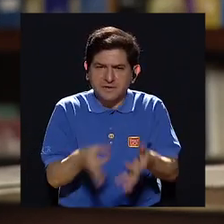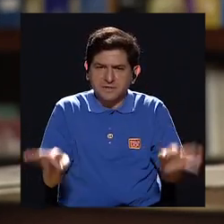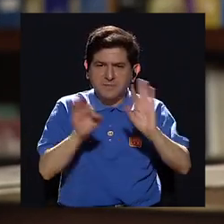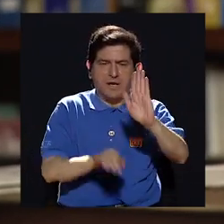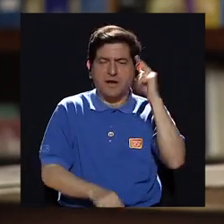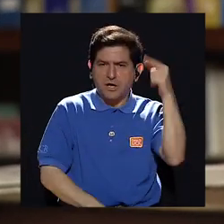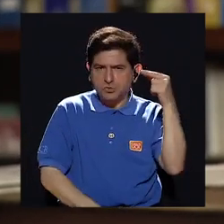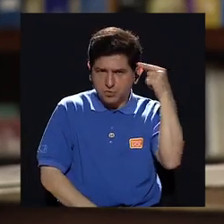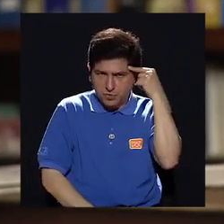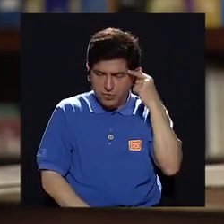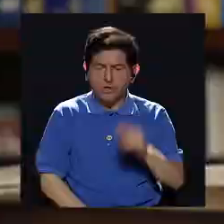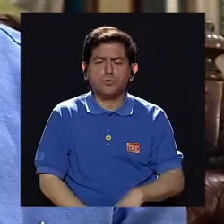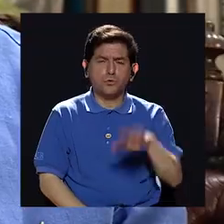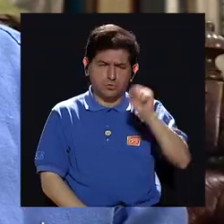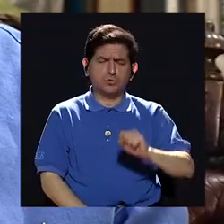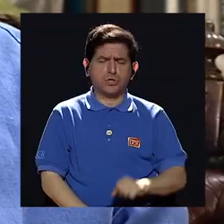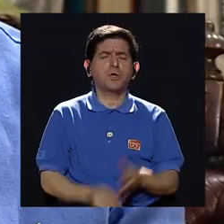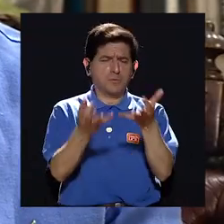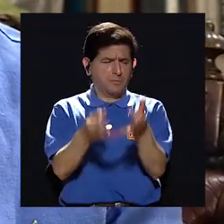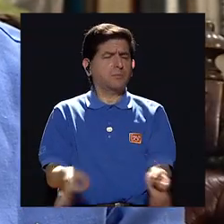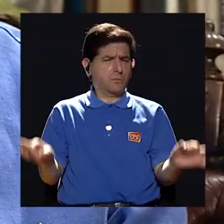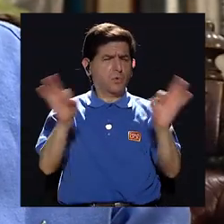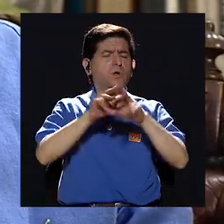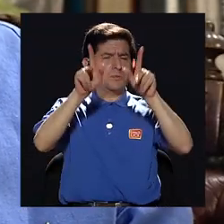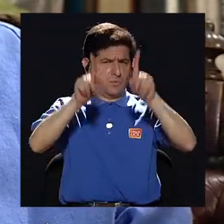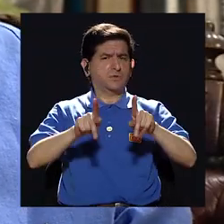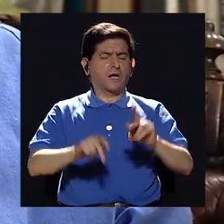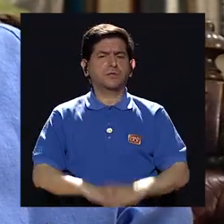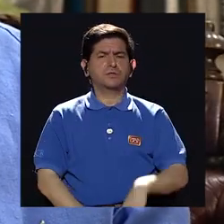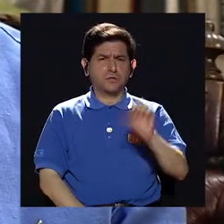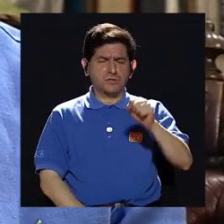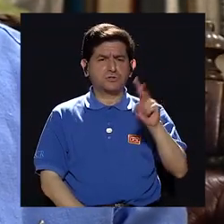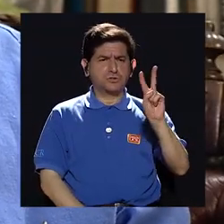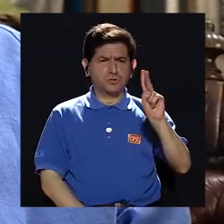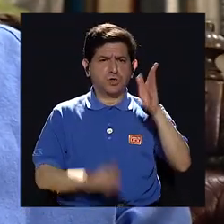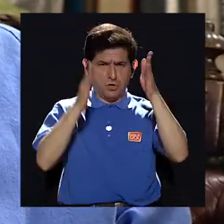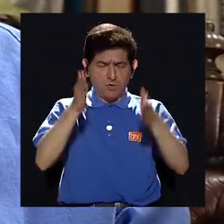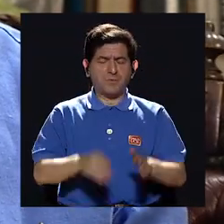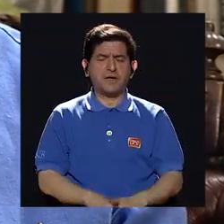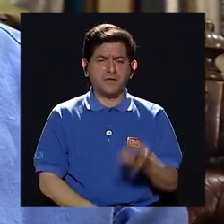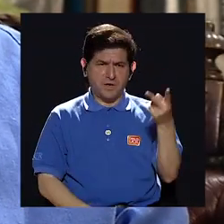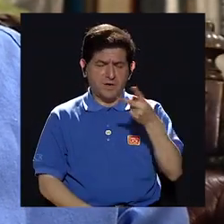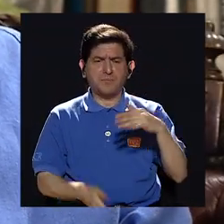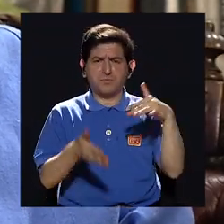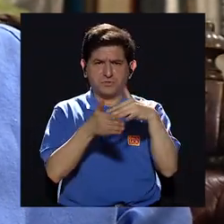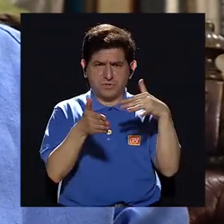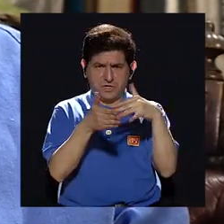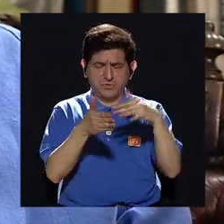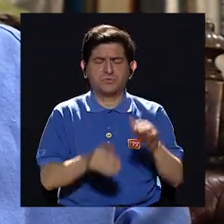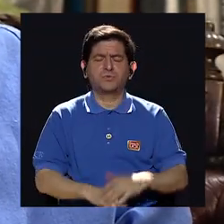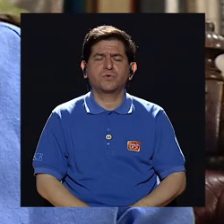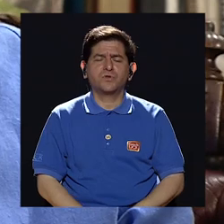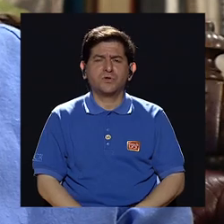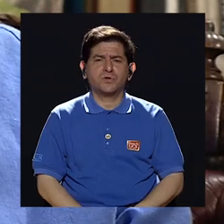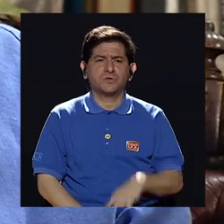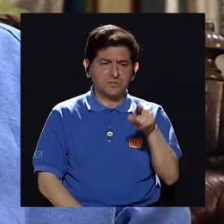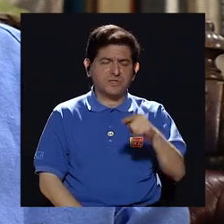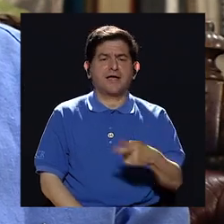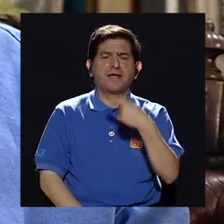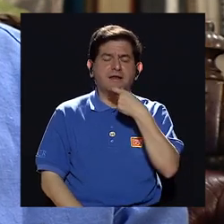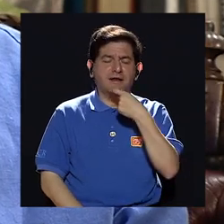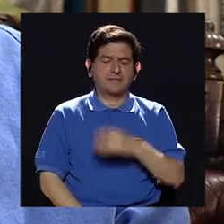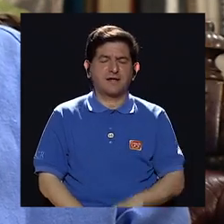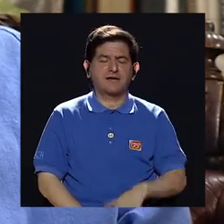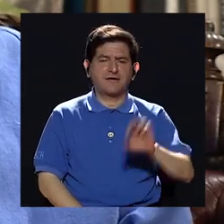sus gobiernos. Muy grande, muy grande, sí. Sí, fuimos compañeros en Exex, estudiamos en